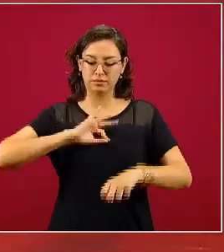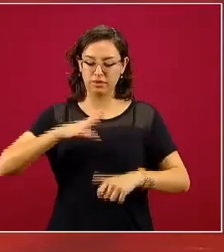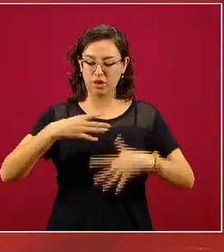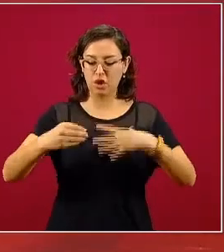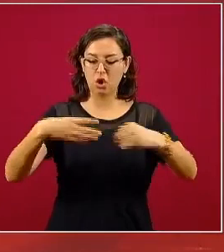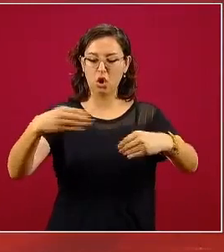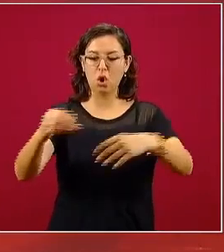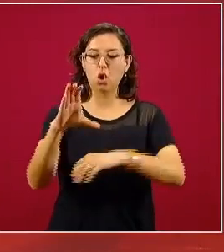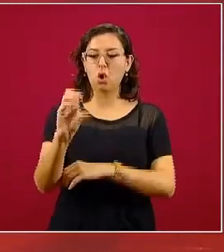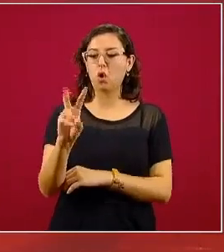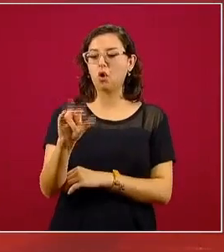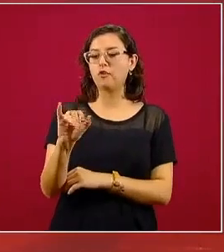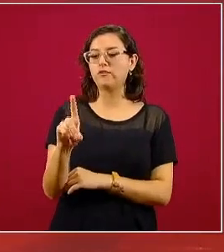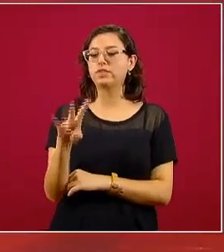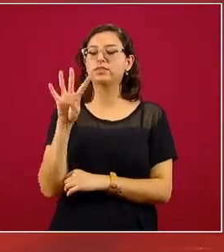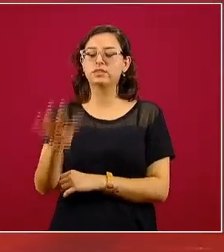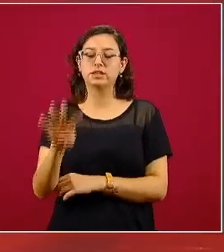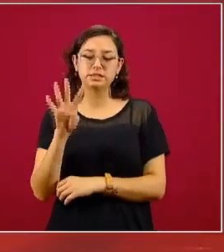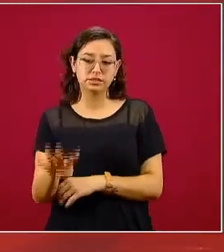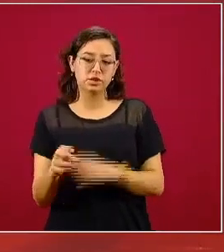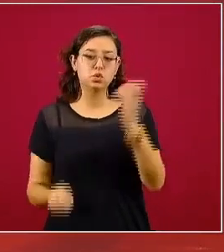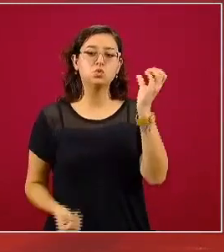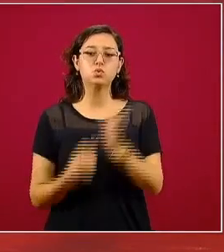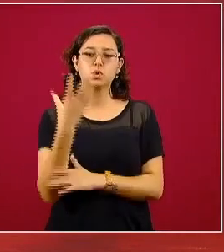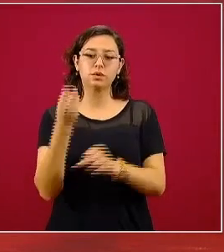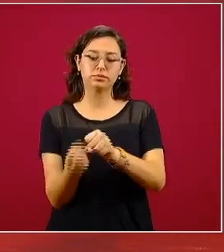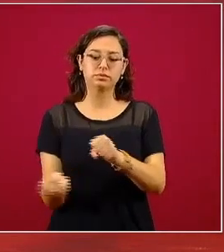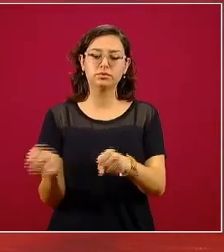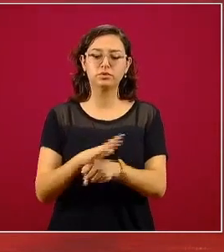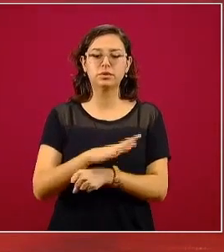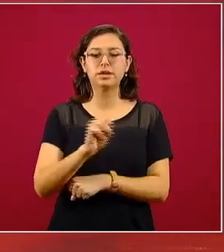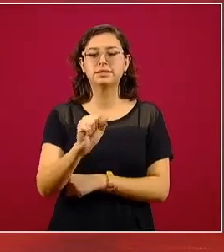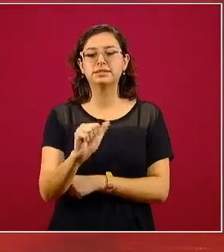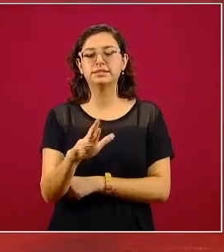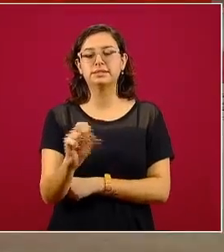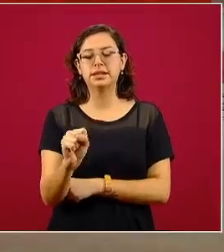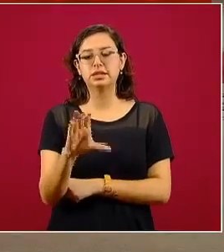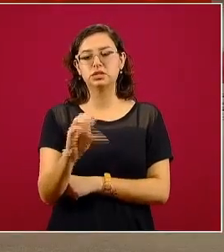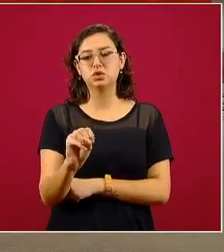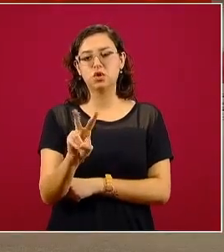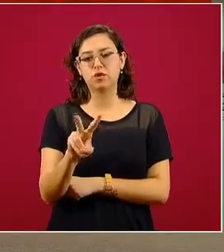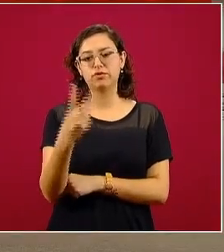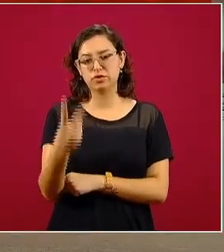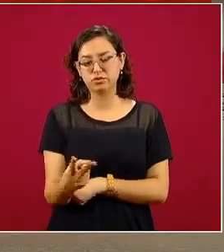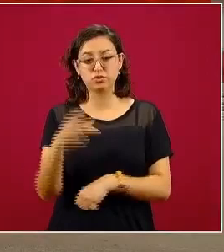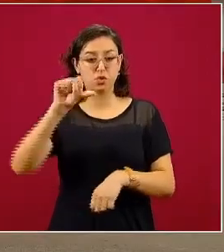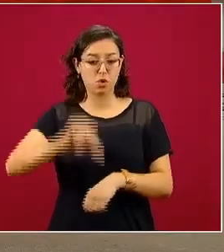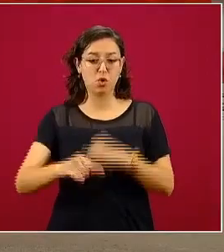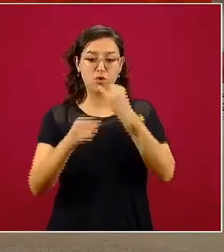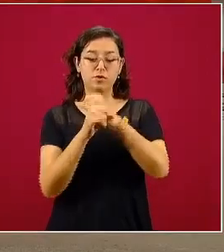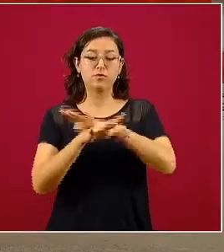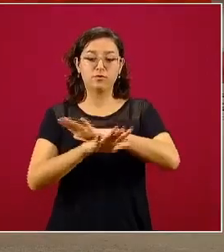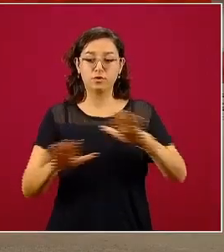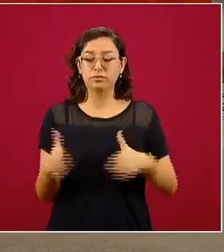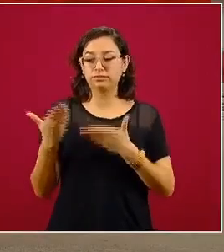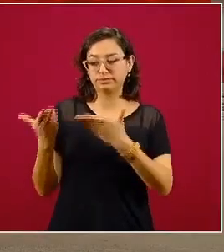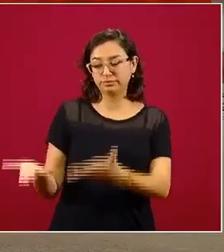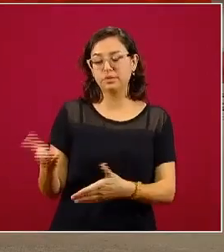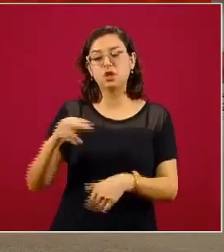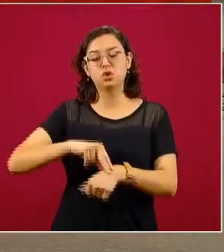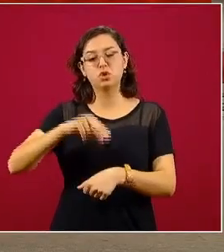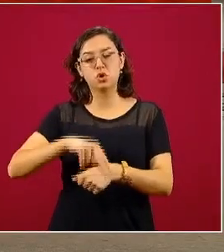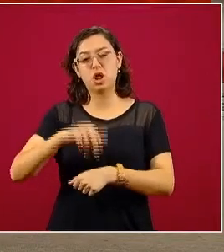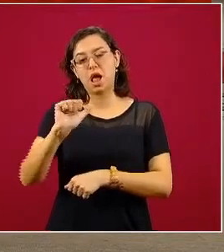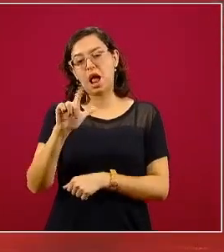COVID-19, la pandemia causada por el nuevo coronavirus SARS-CoV-2. Hoy vamos a tener el informe técnico que presentará el doctor José Luis